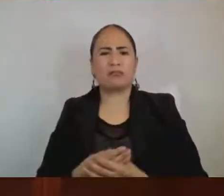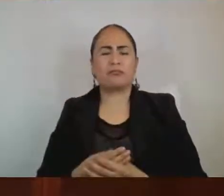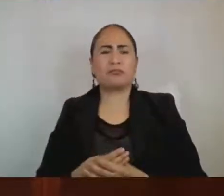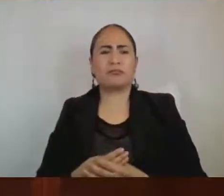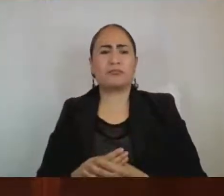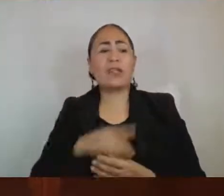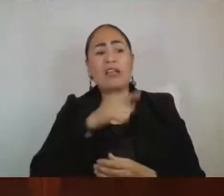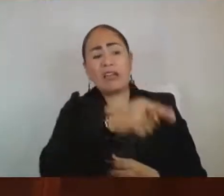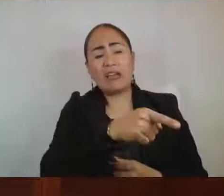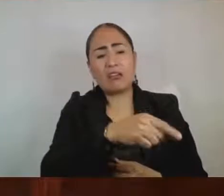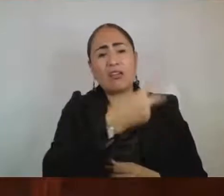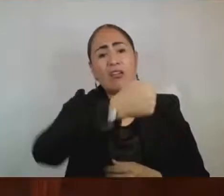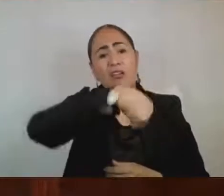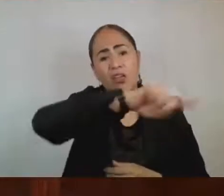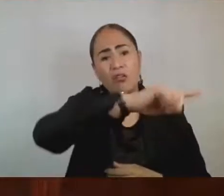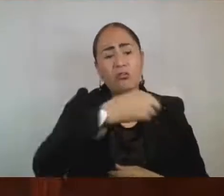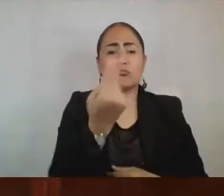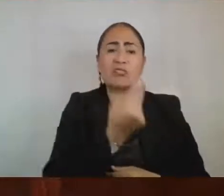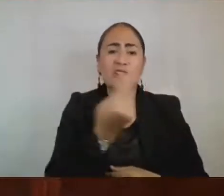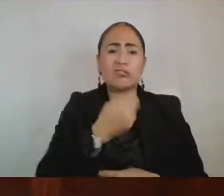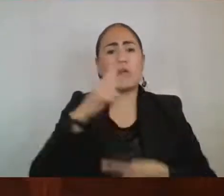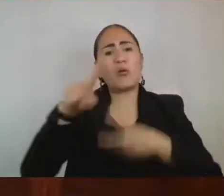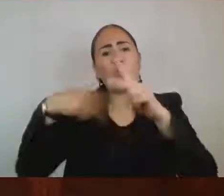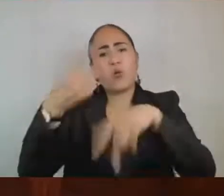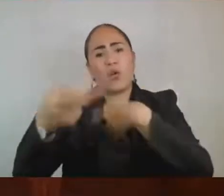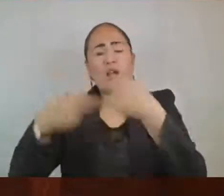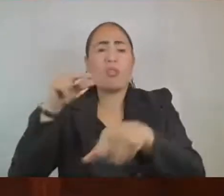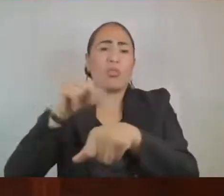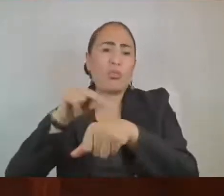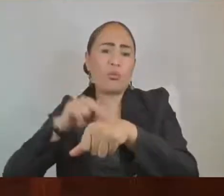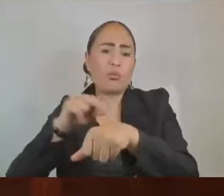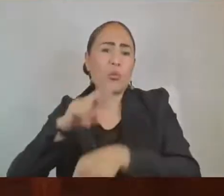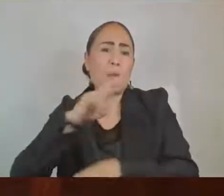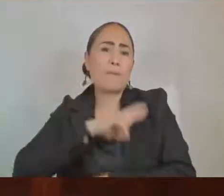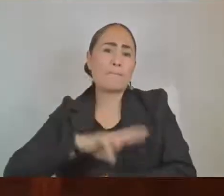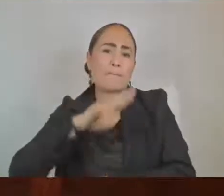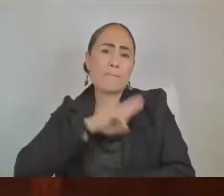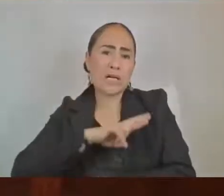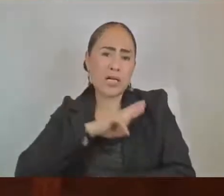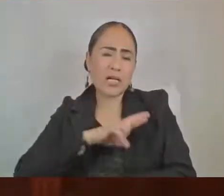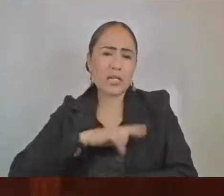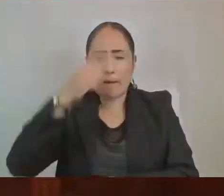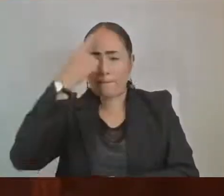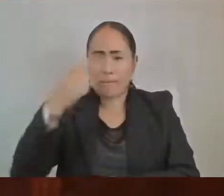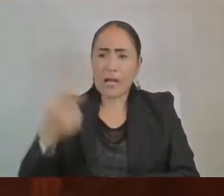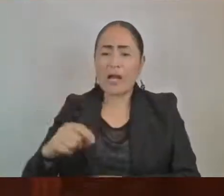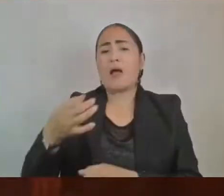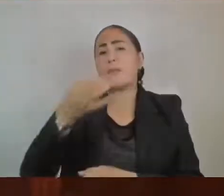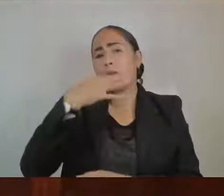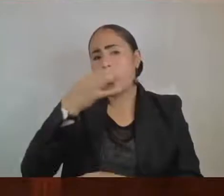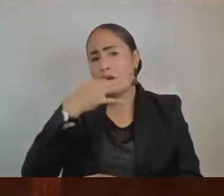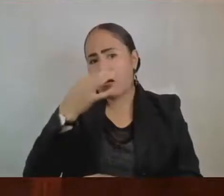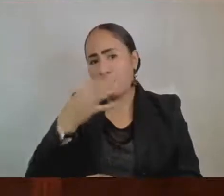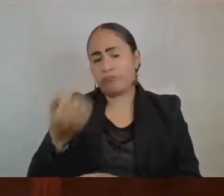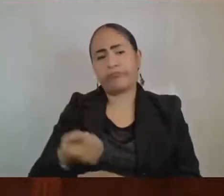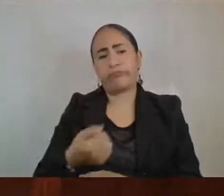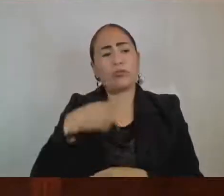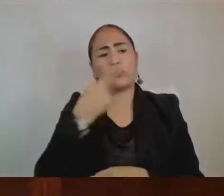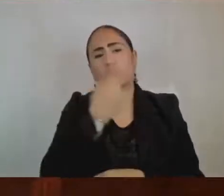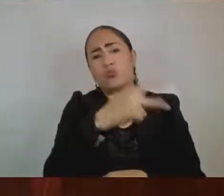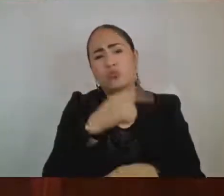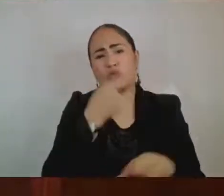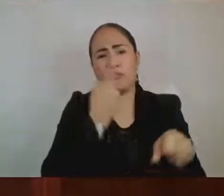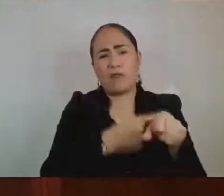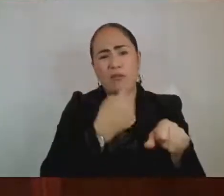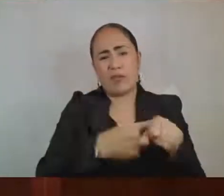médico particular para poder adquirir los fármacos necesarios para la atención de las diversas enfermedades que